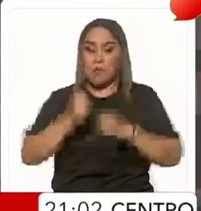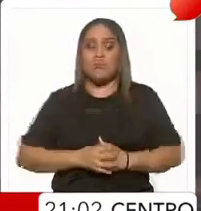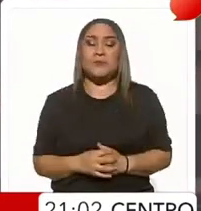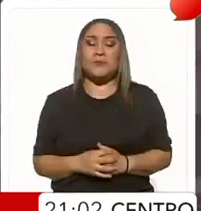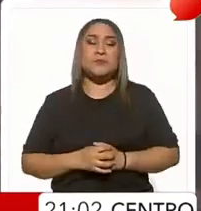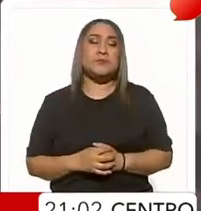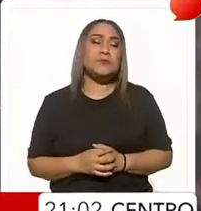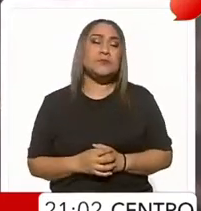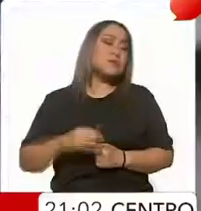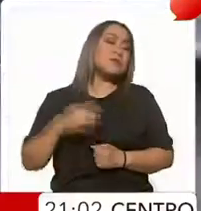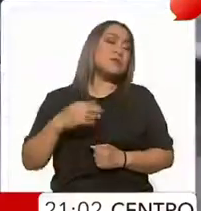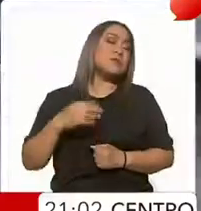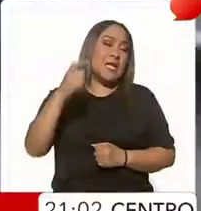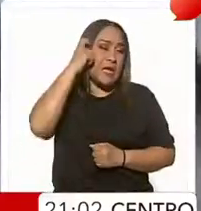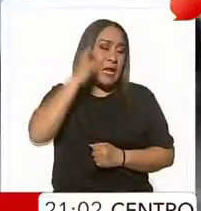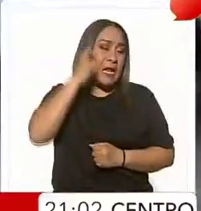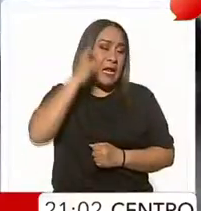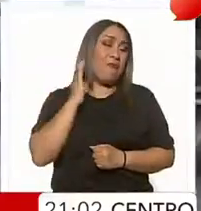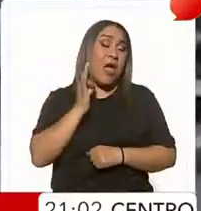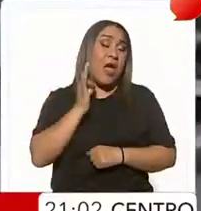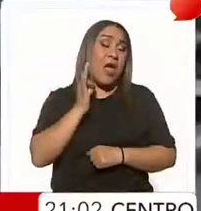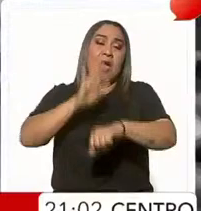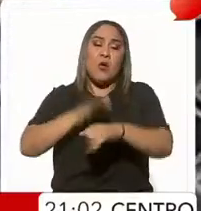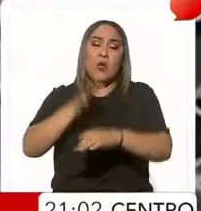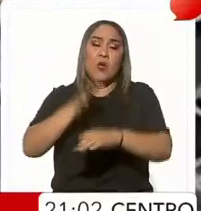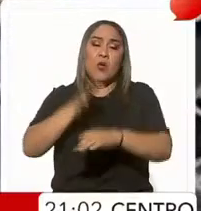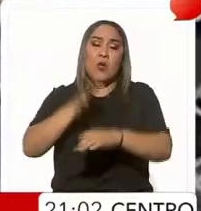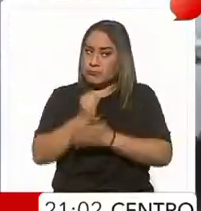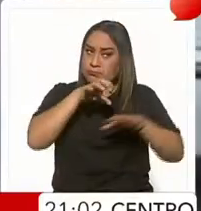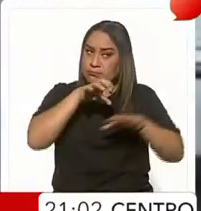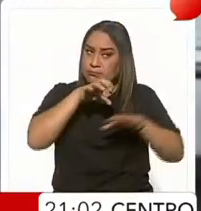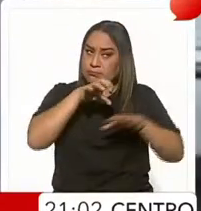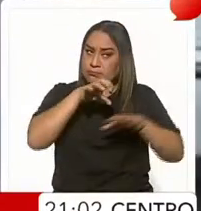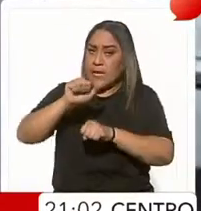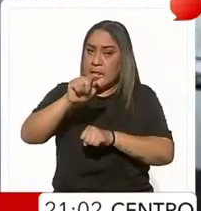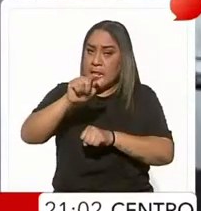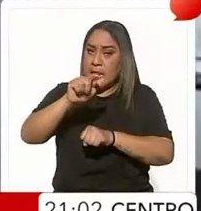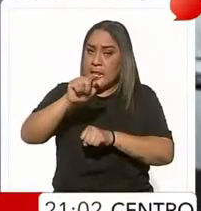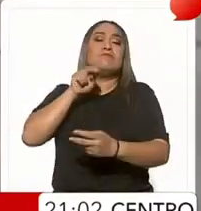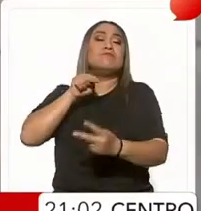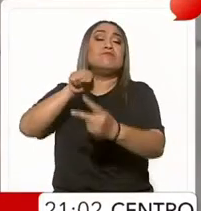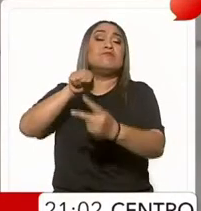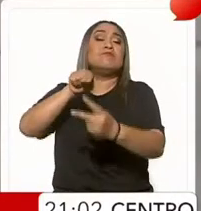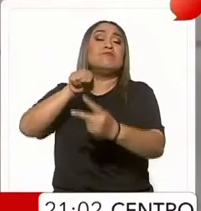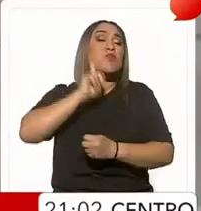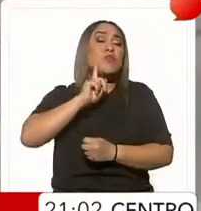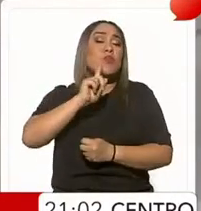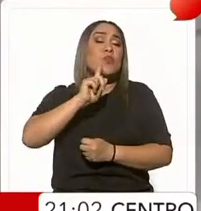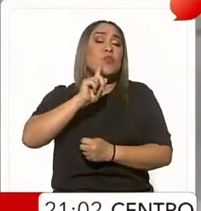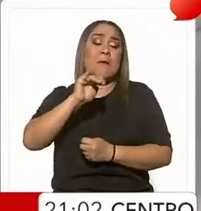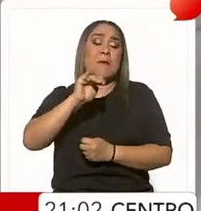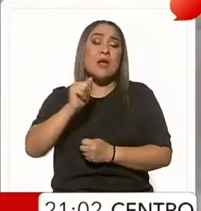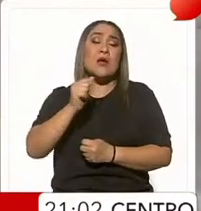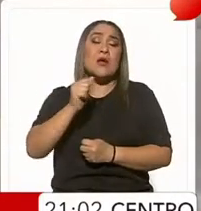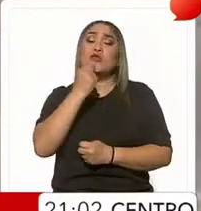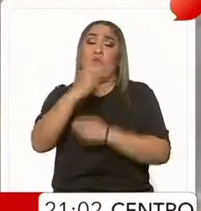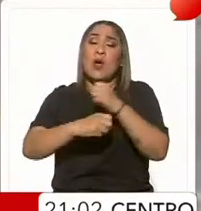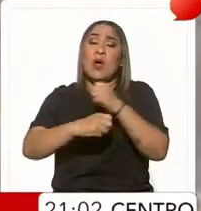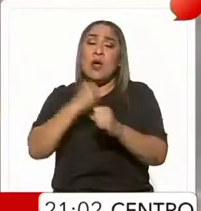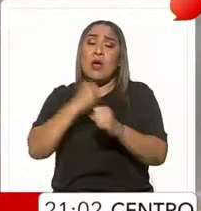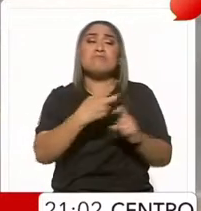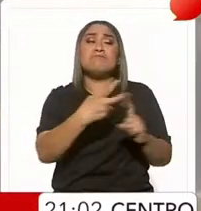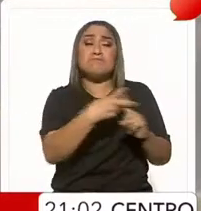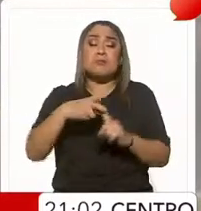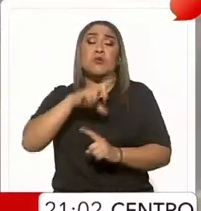La Fiscalía General de Guerrero informó que un juez vinculó a proceso a Alex N. por el feminicidio de Camila, la niña de ocho años secuestrada y asesinada el